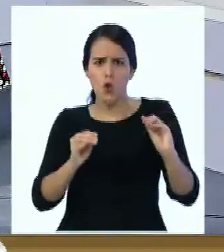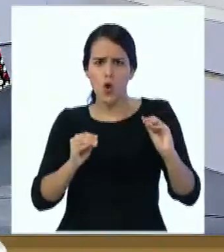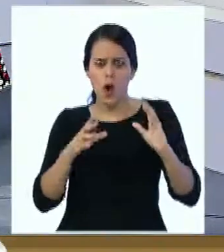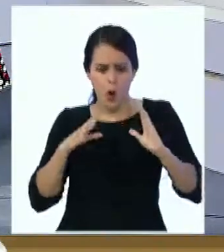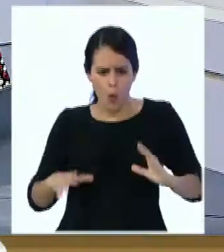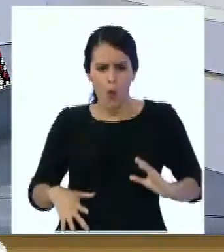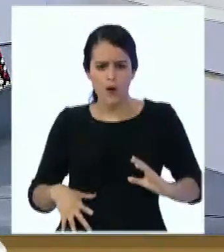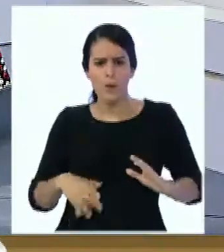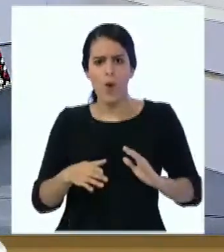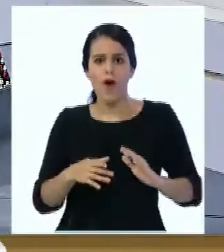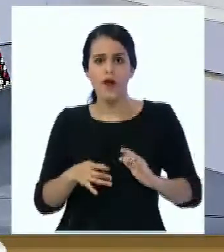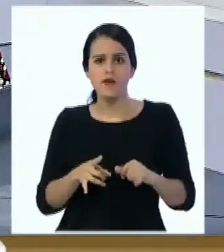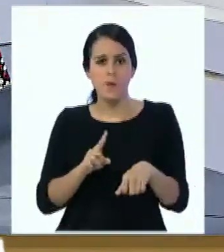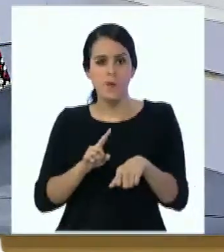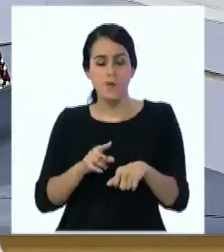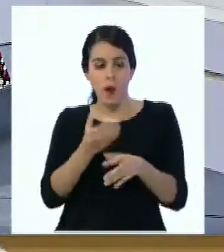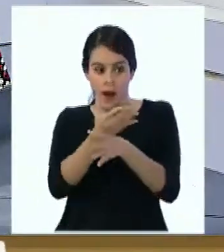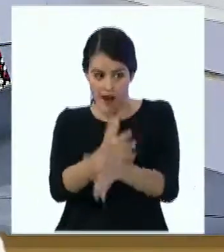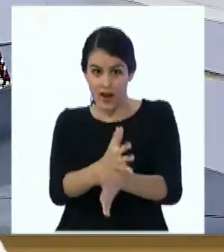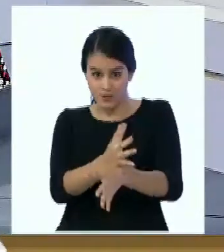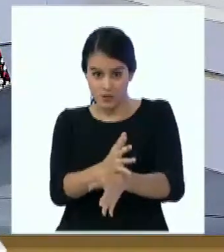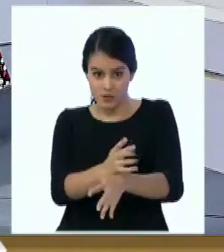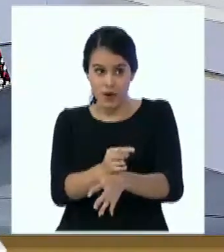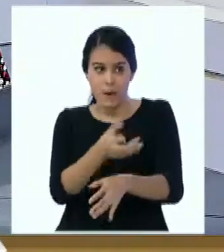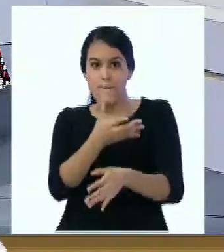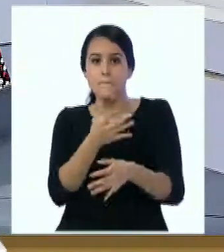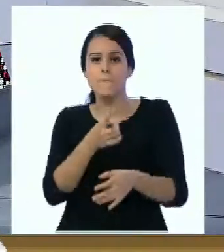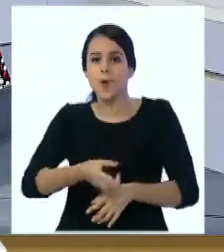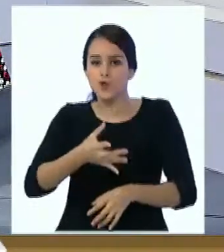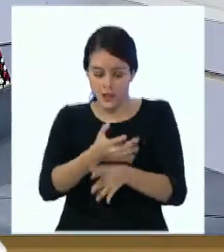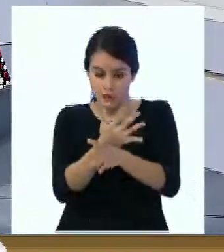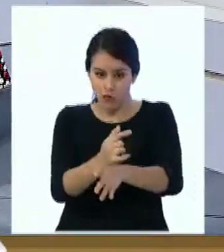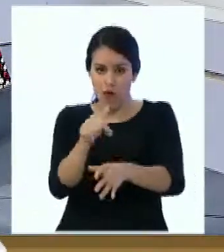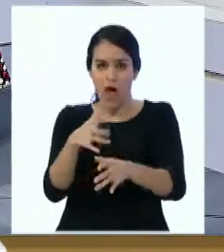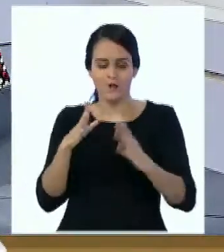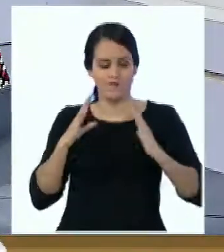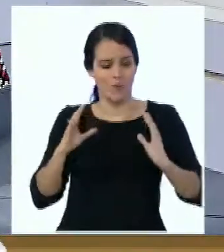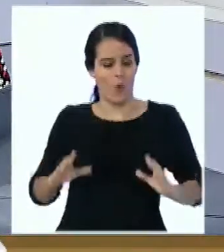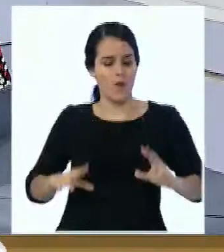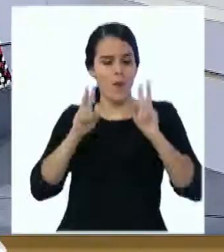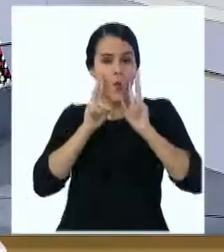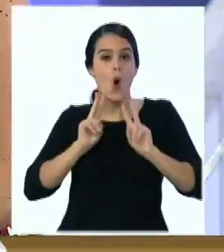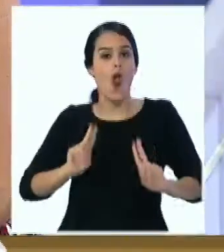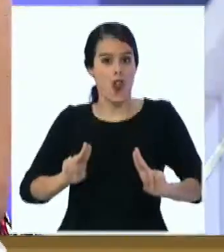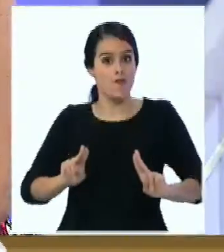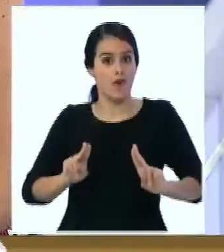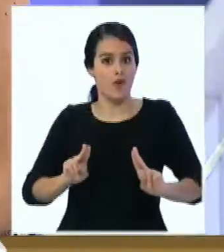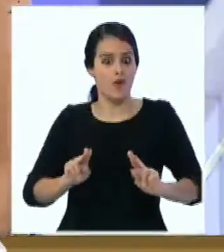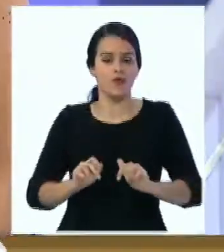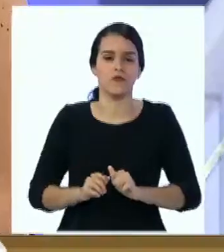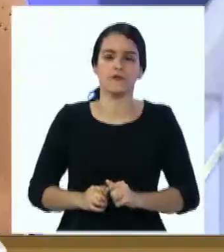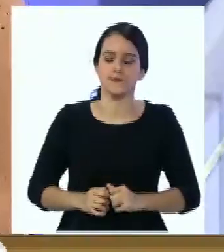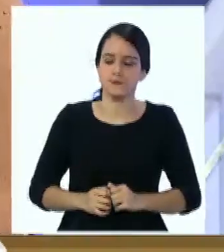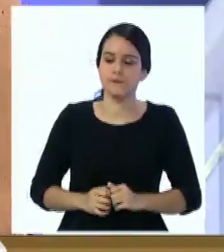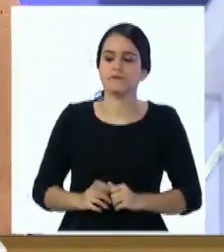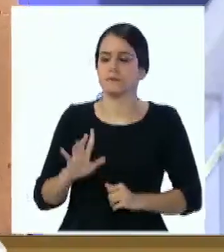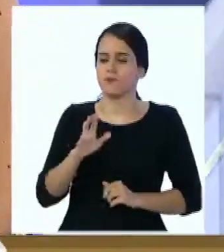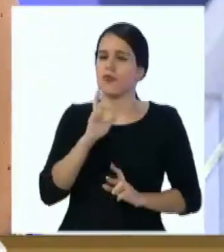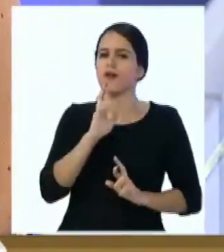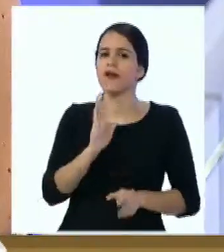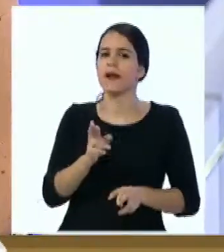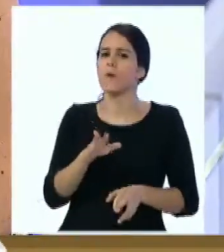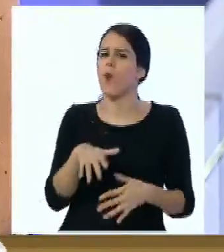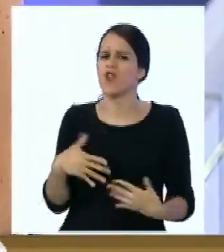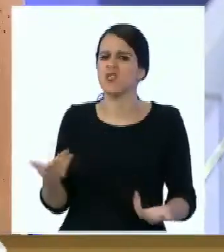relaciones sexuales siempre es necesario estar asedado al momento de tener este tipo de relación, es una duda que tiene Sí, y la